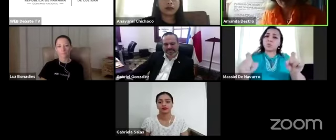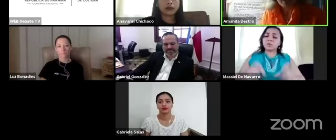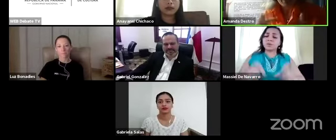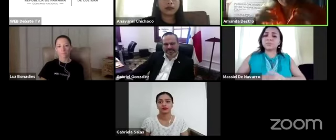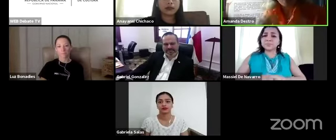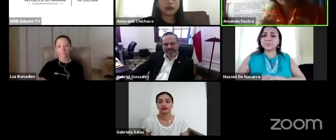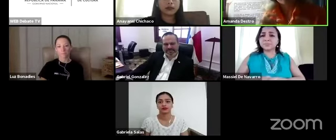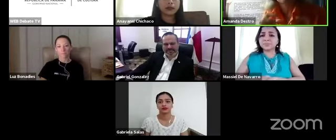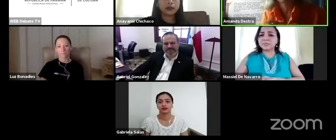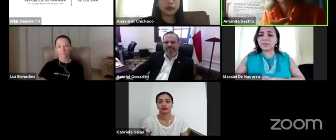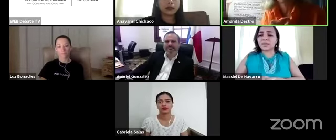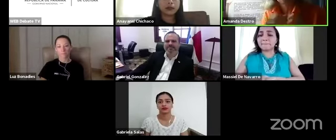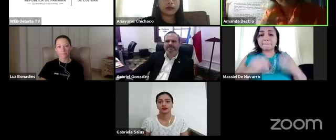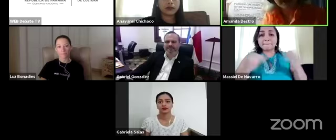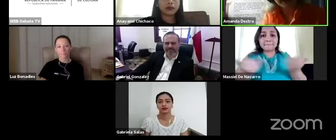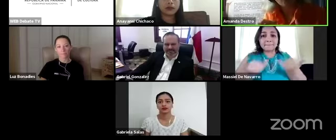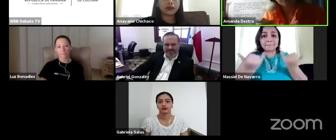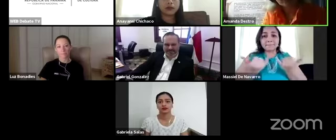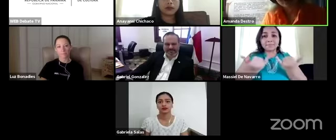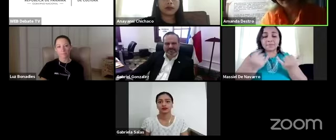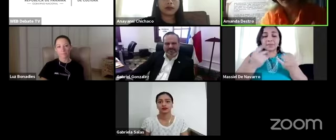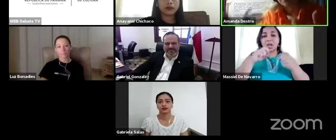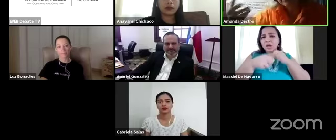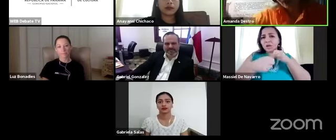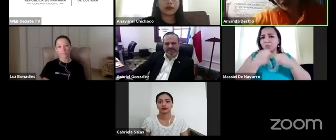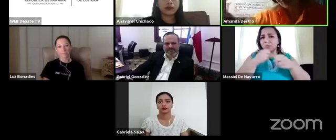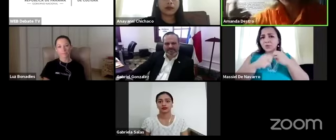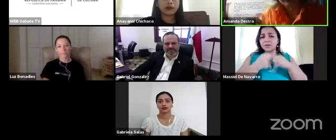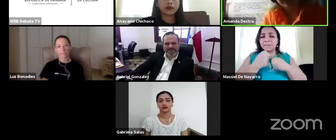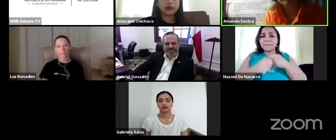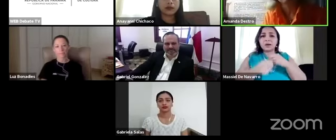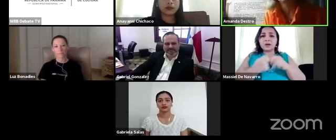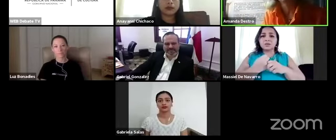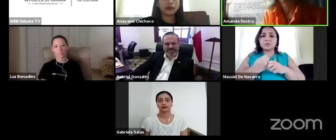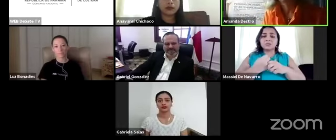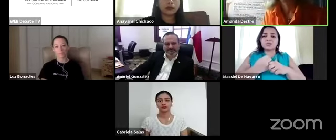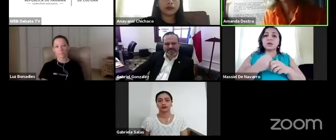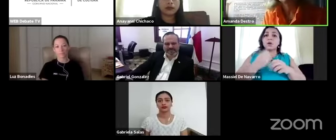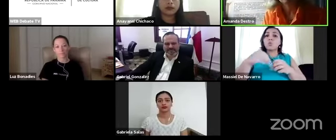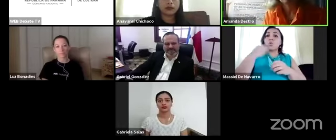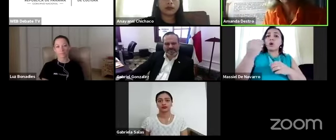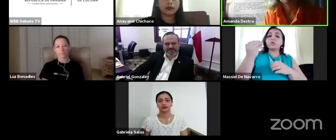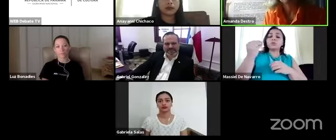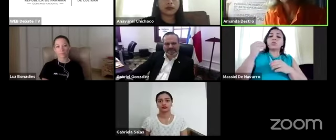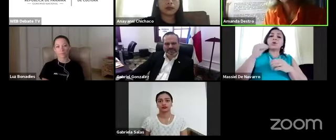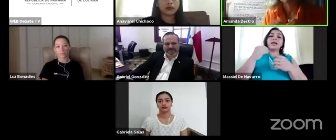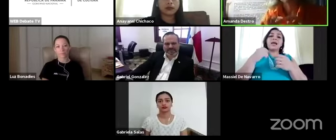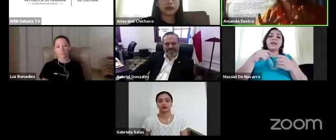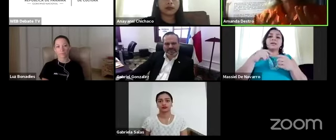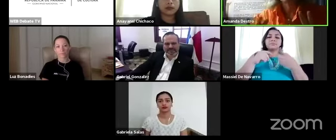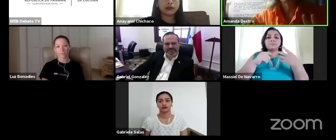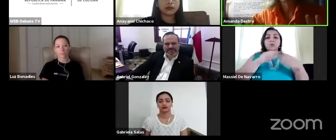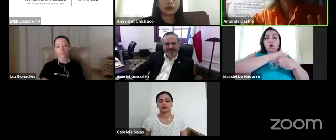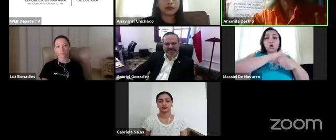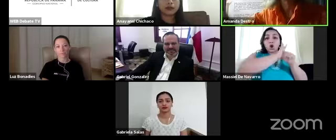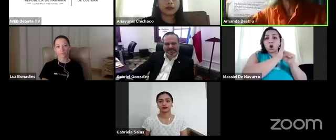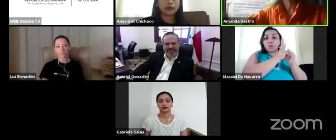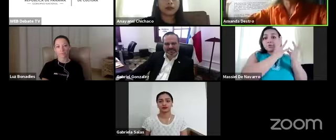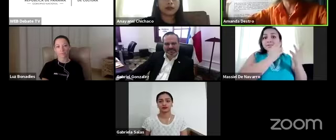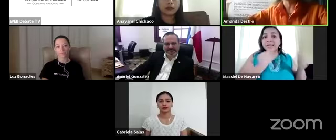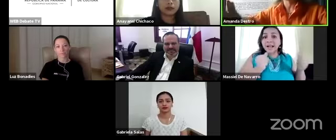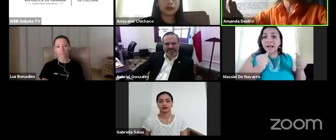ahora el problema cuando será el post COVID será el de mantener